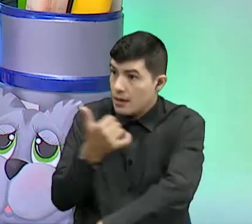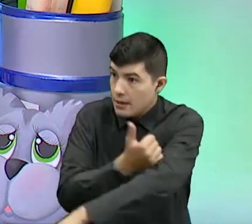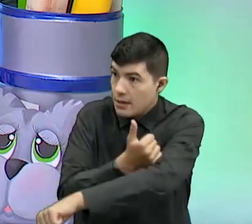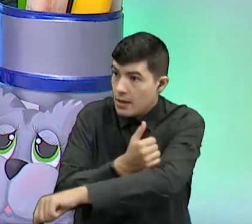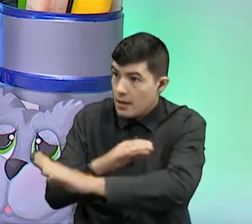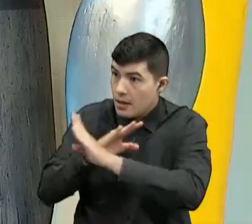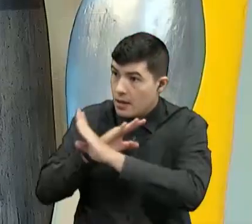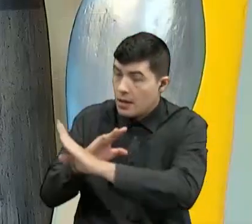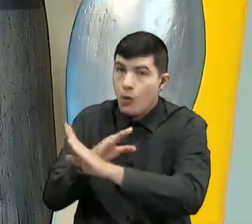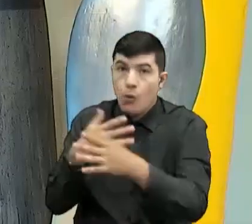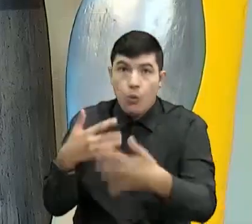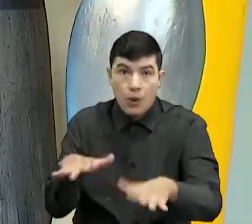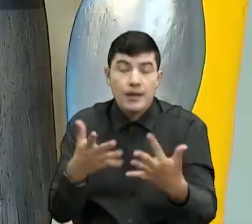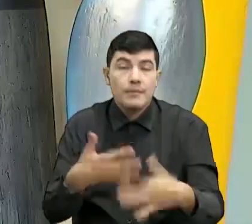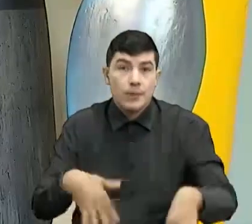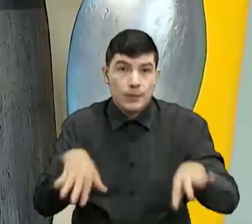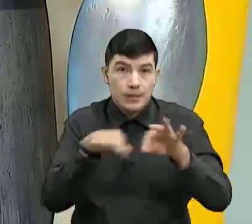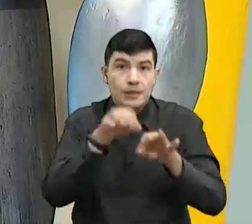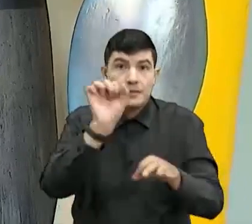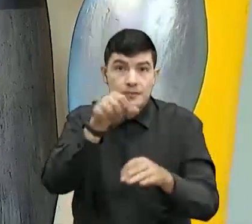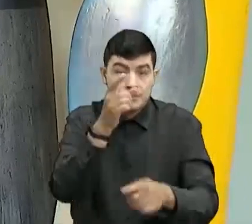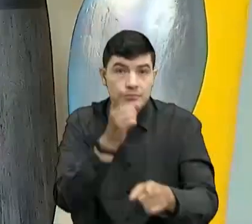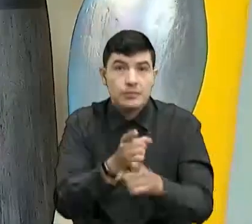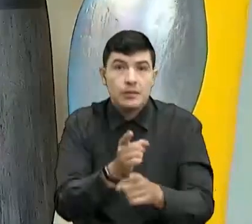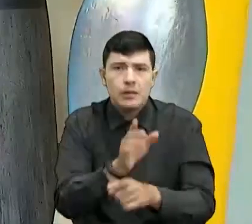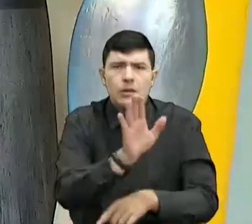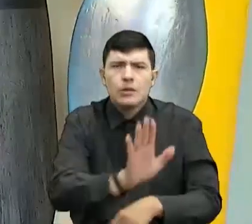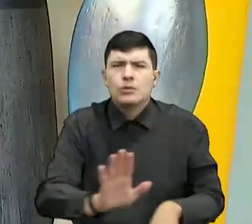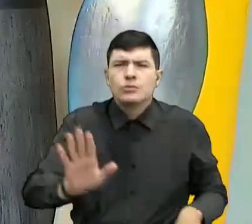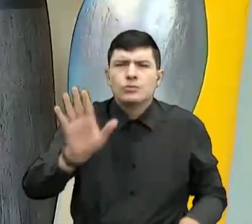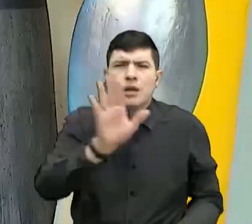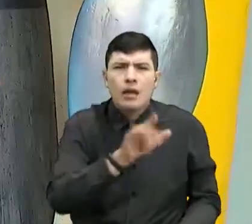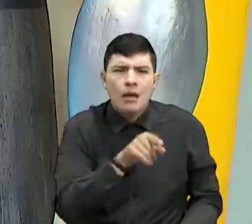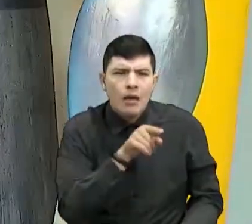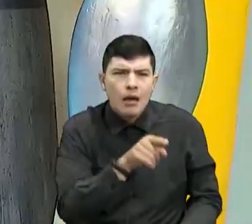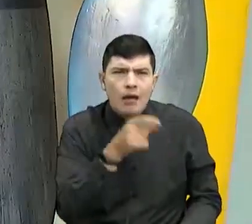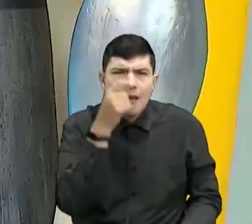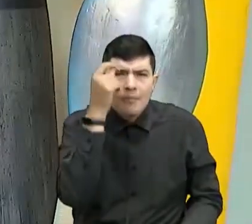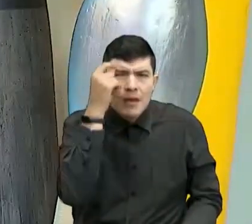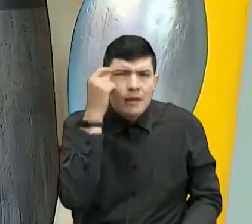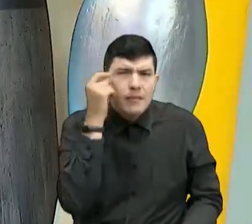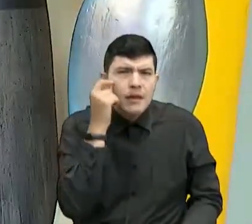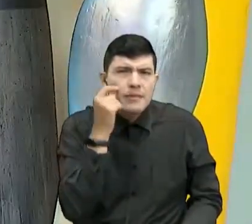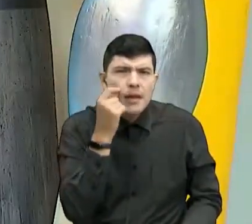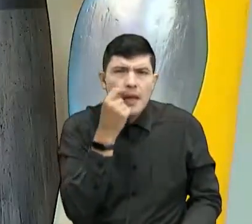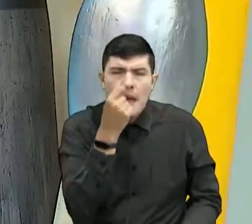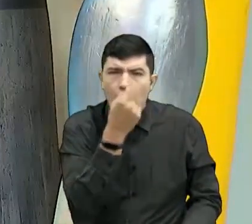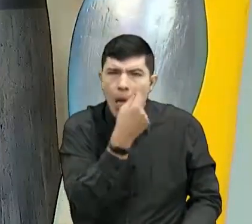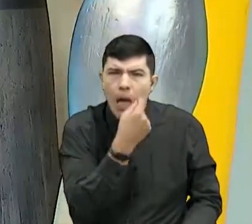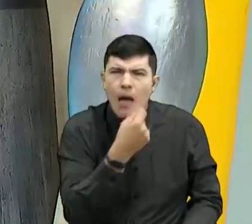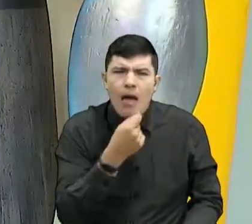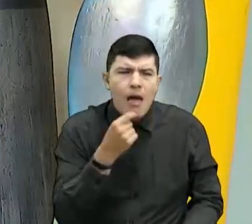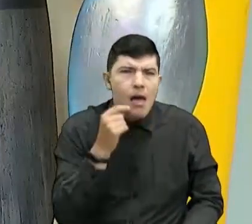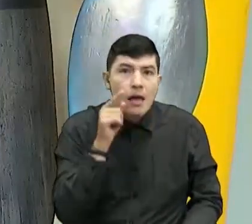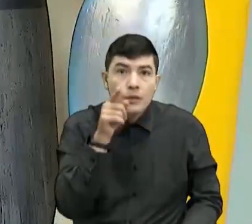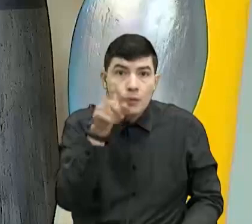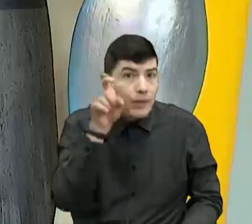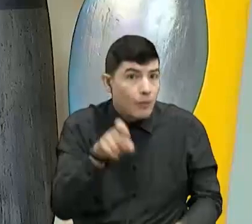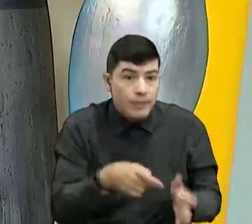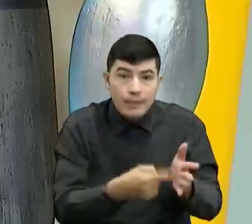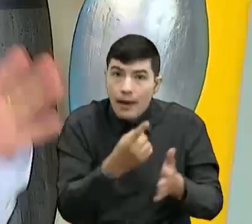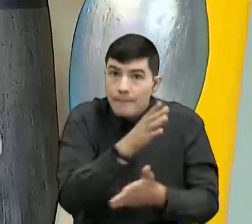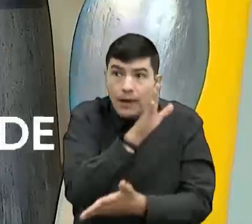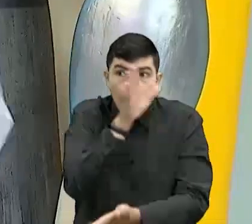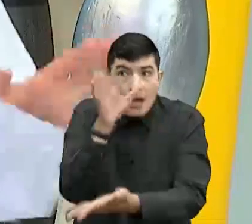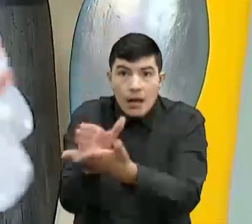Importante. Bueno, entonces, para los chicos, si ustedes llegan a presentar esta clase de síntomas, tienen sarampión y tienen que ir corriendo al médico para